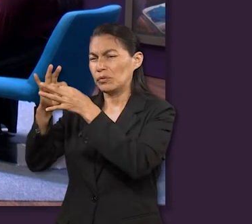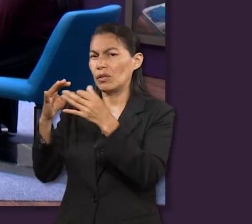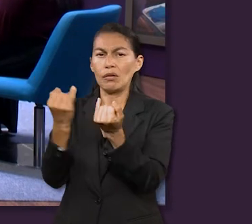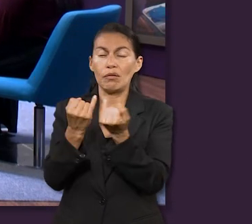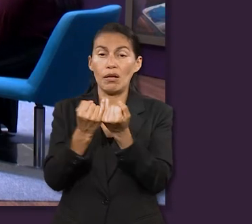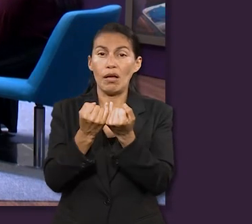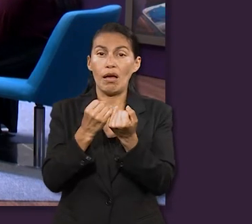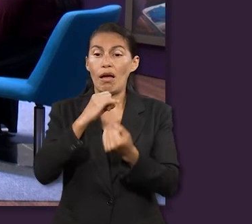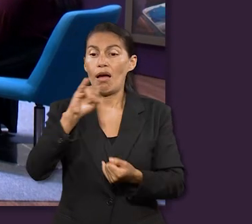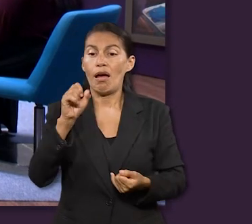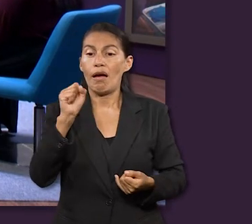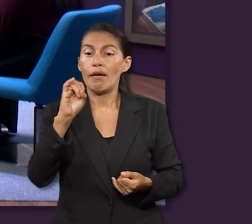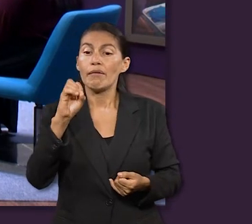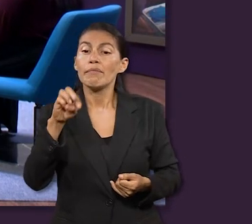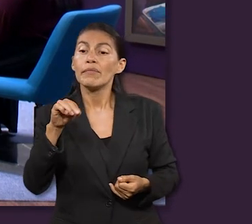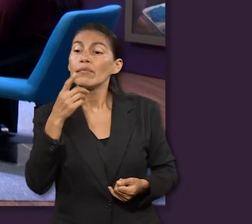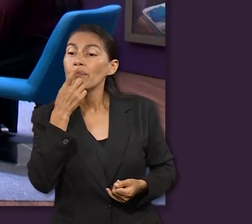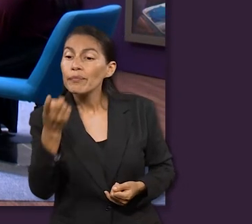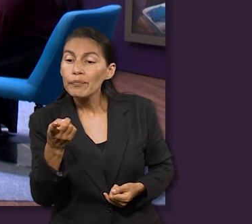Jaime,